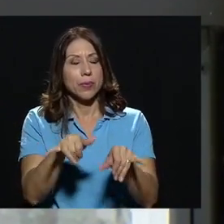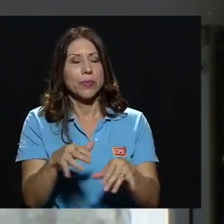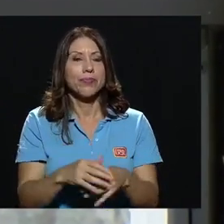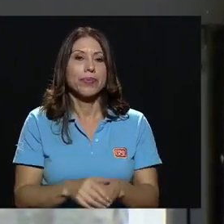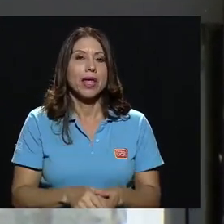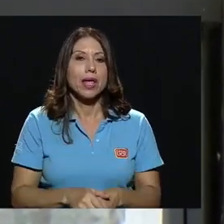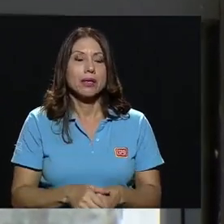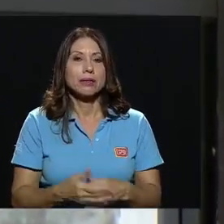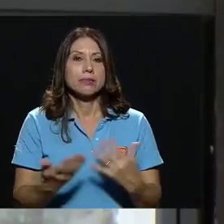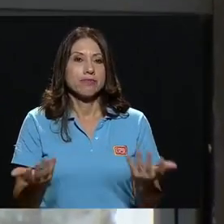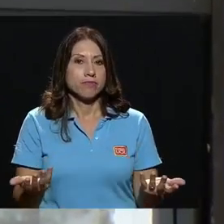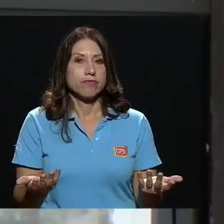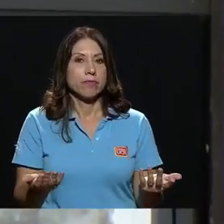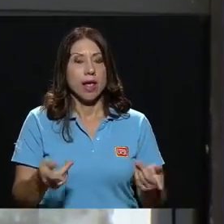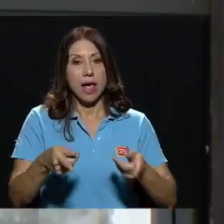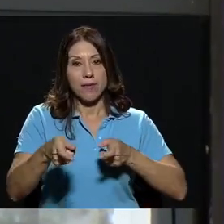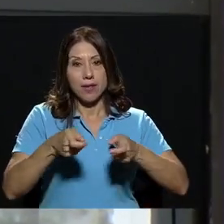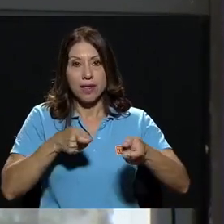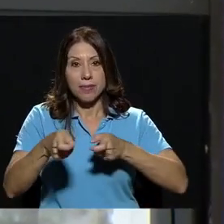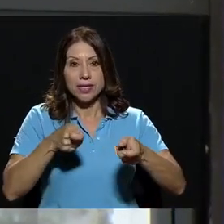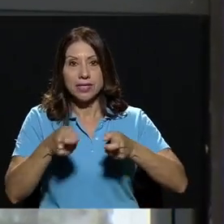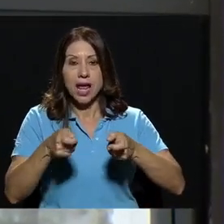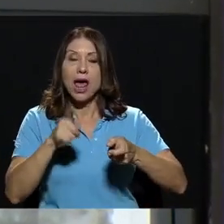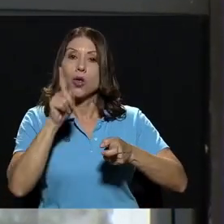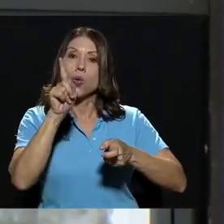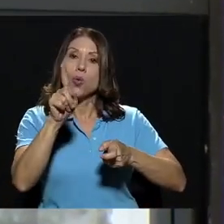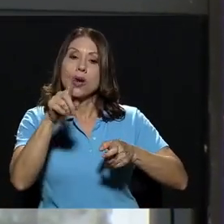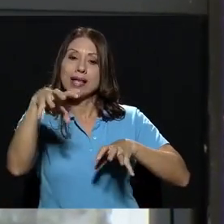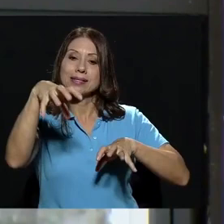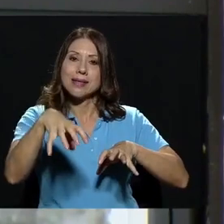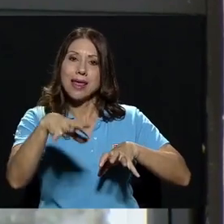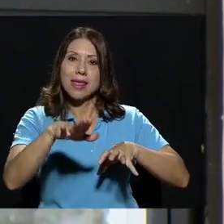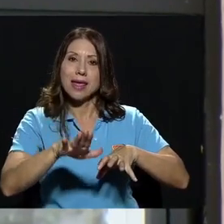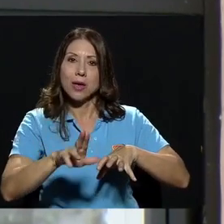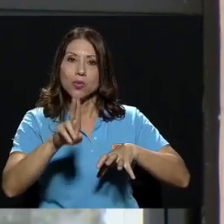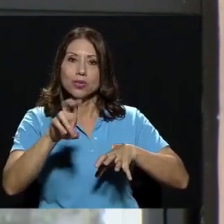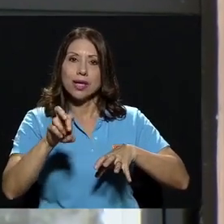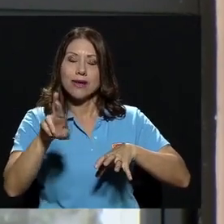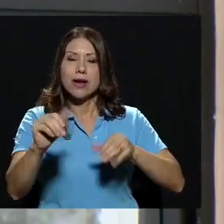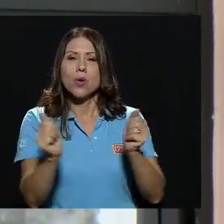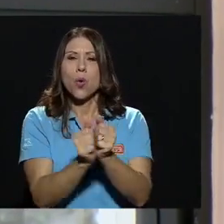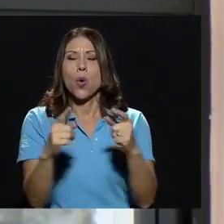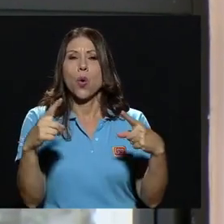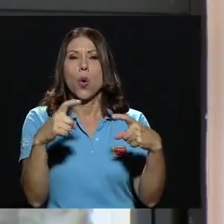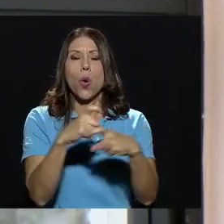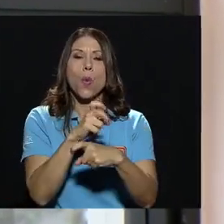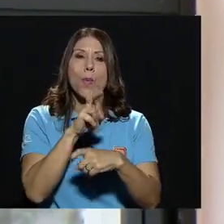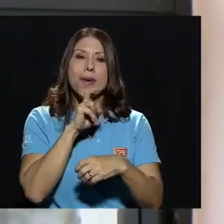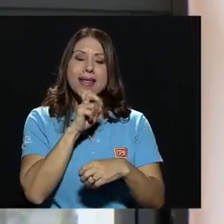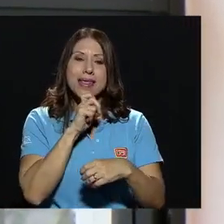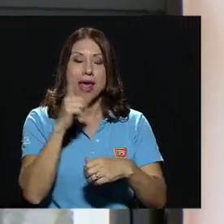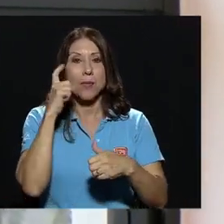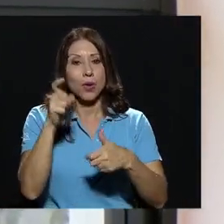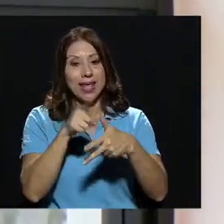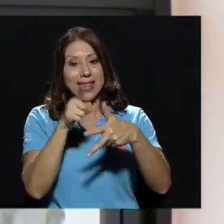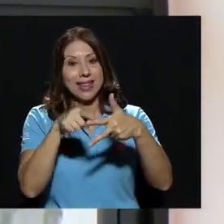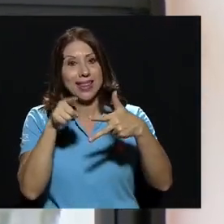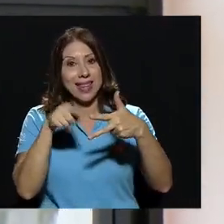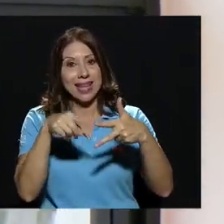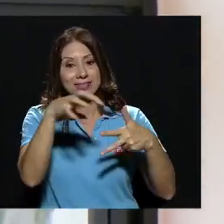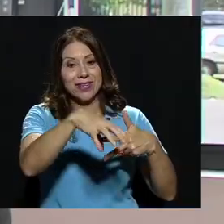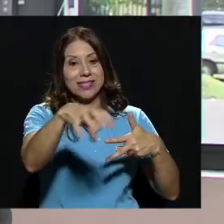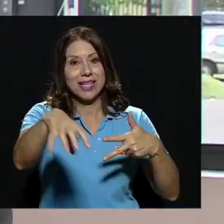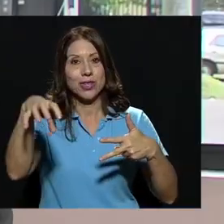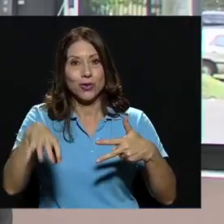administrado una sede con muchísima complejidad por tener tres recintos y una estación